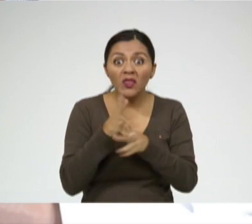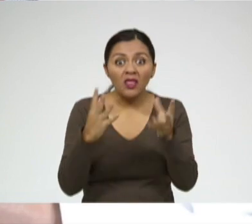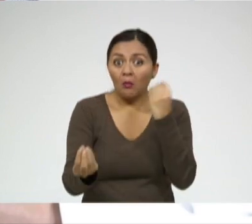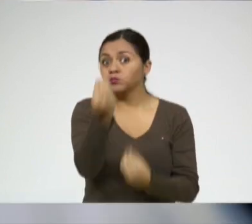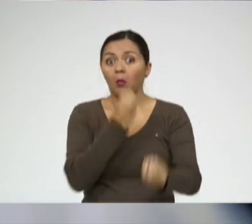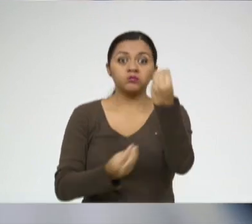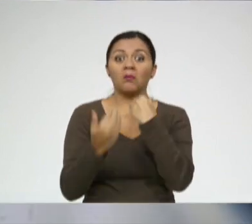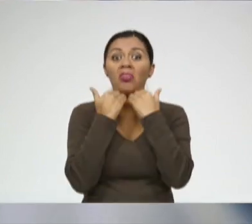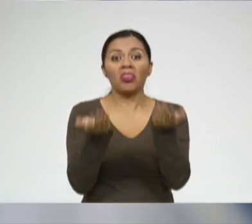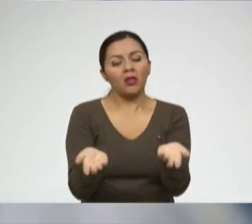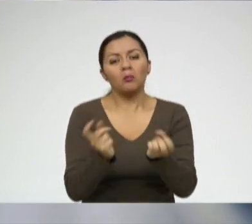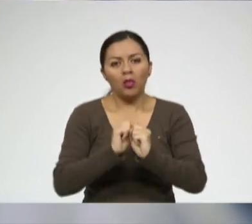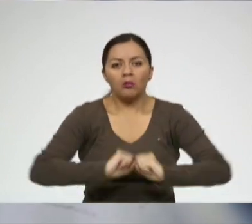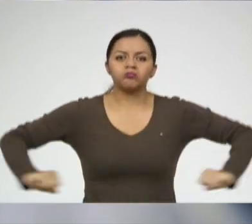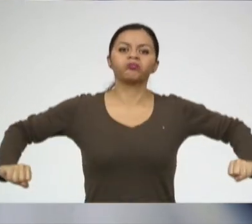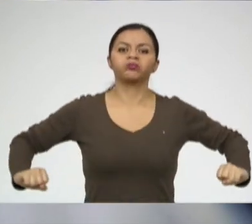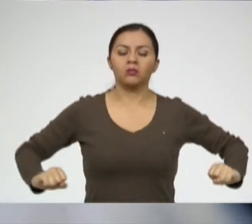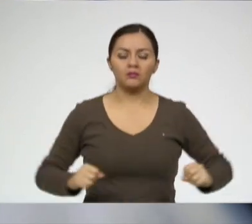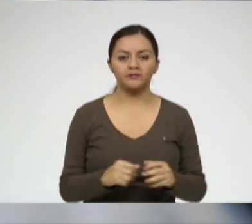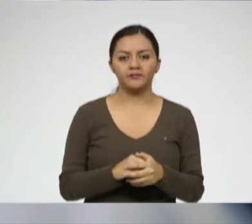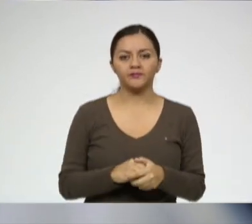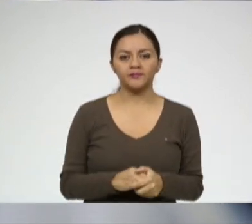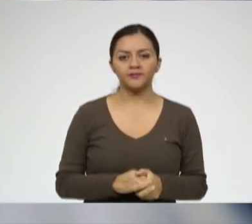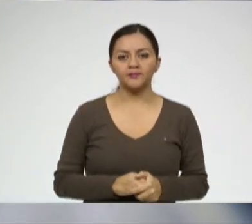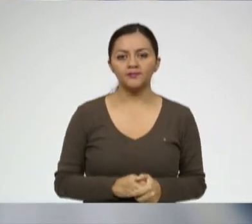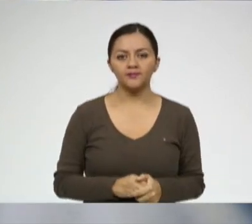obesidad. ¡Vamos!